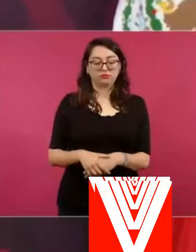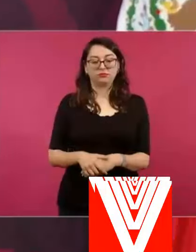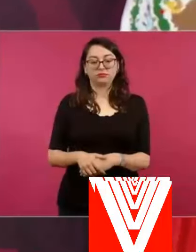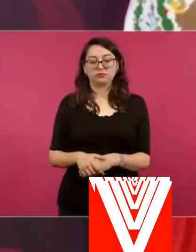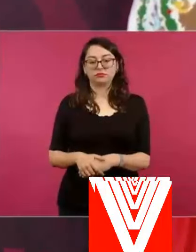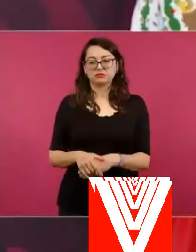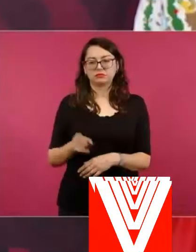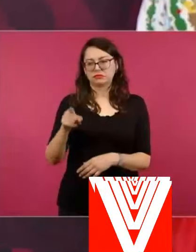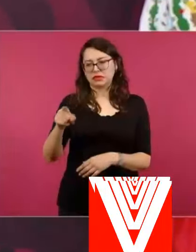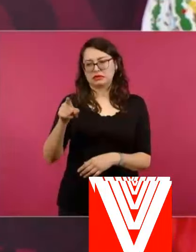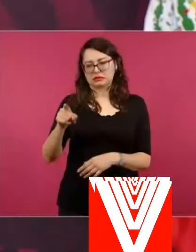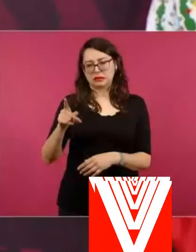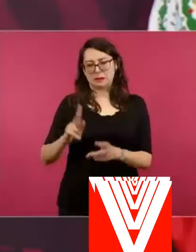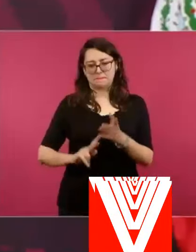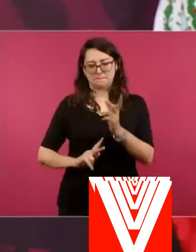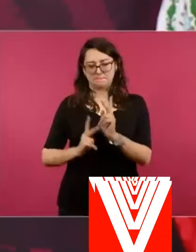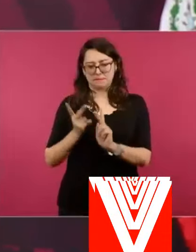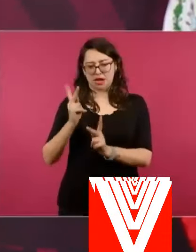históricos,